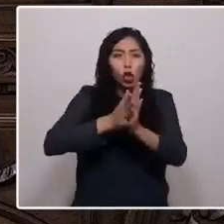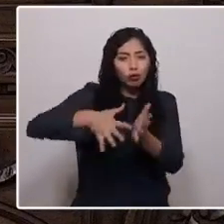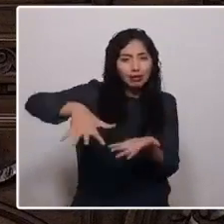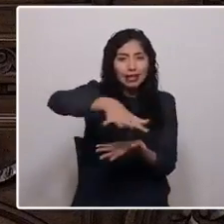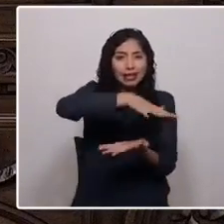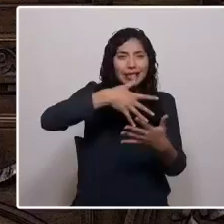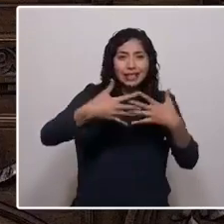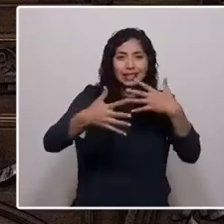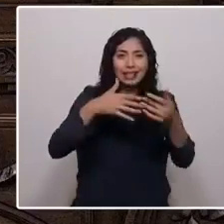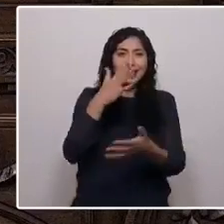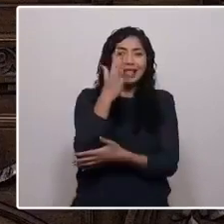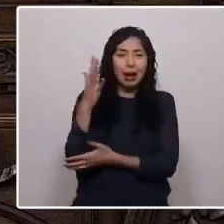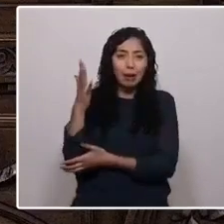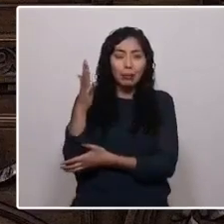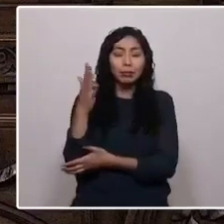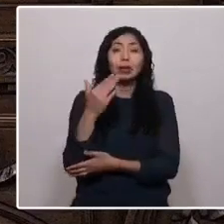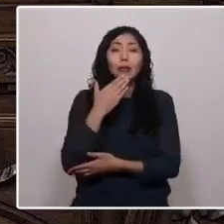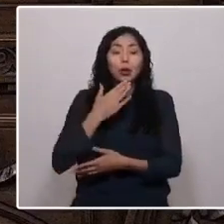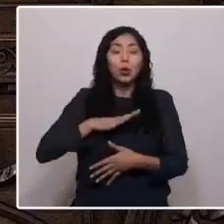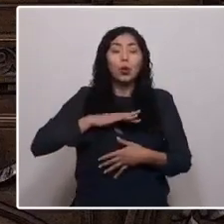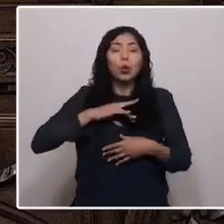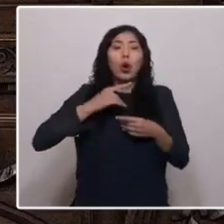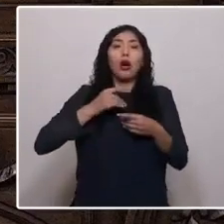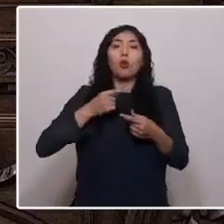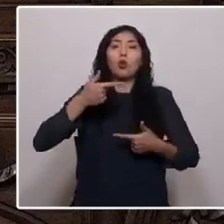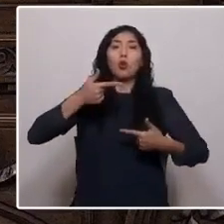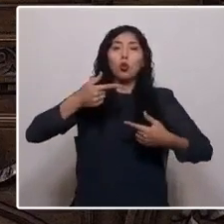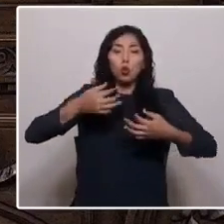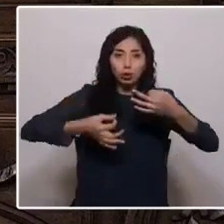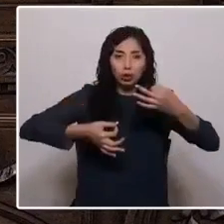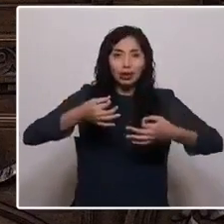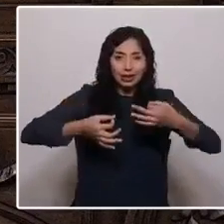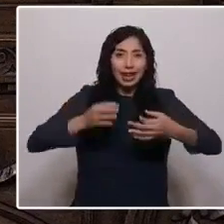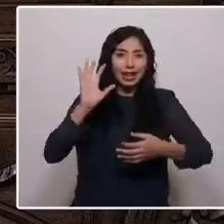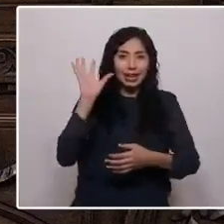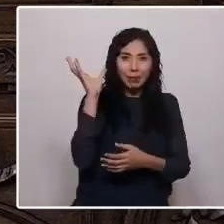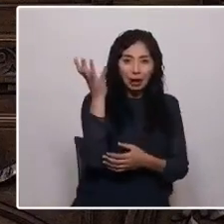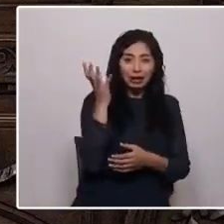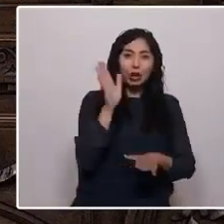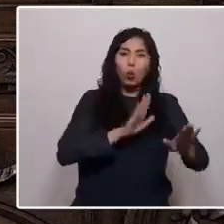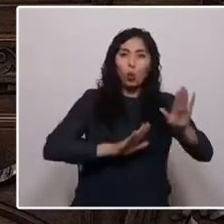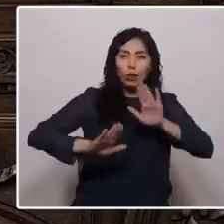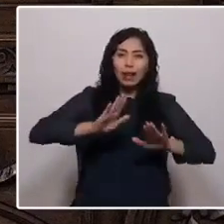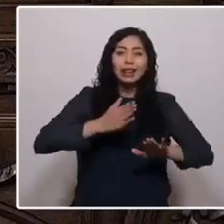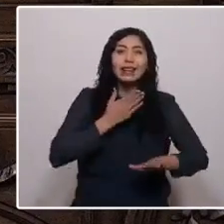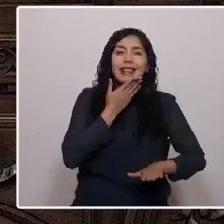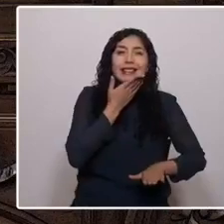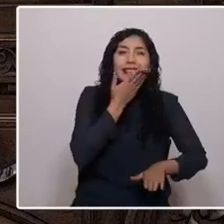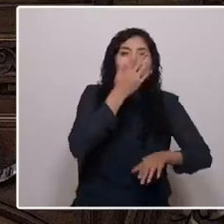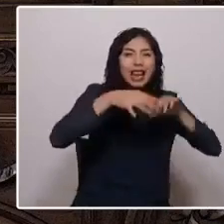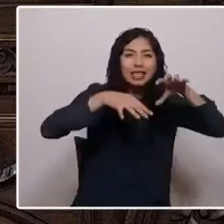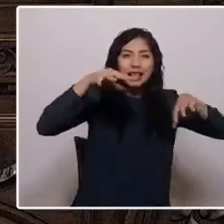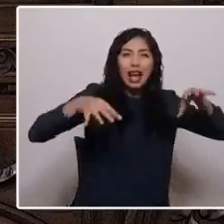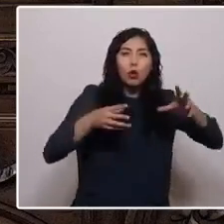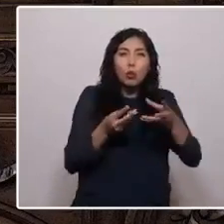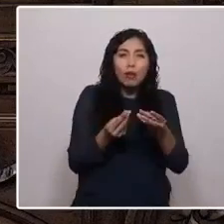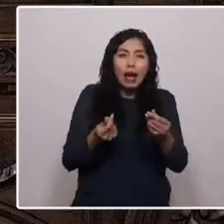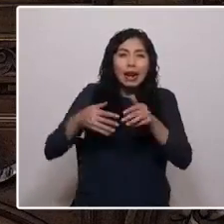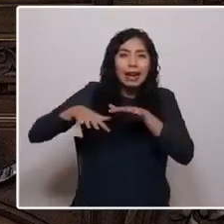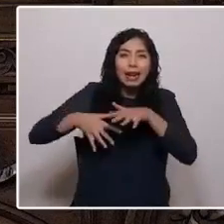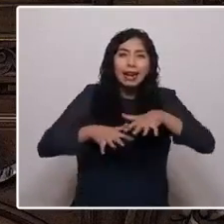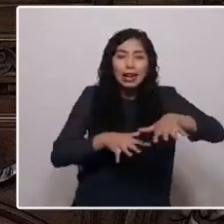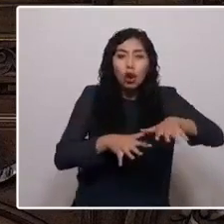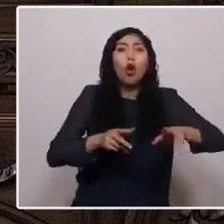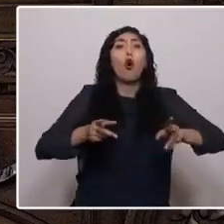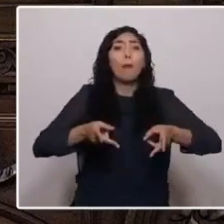inspirado por la justicia ambiental y climática para conservar nuestros glaciares, humedales, restablecer el curso natural de los ríos y permitir que las